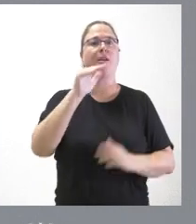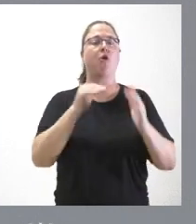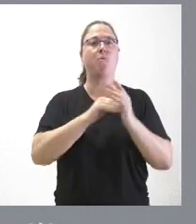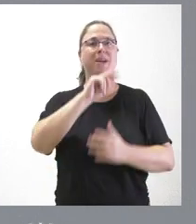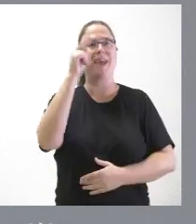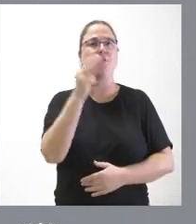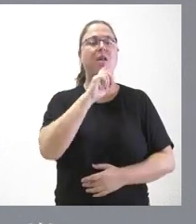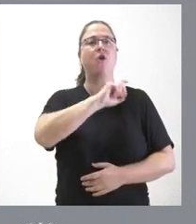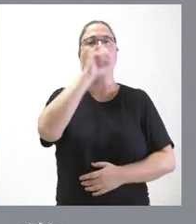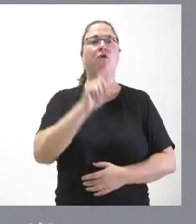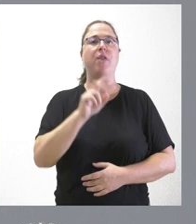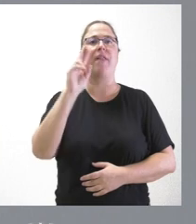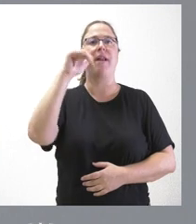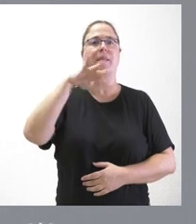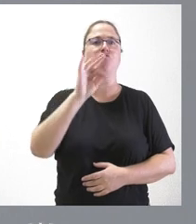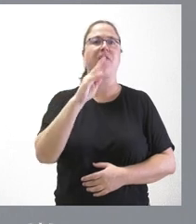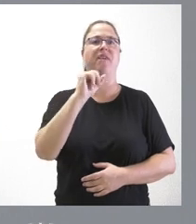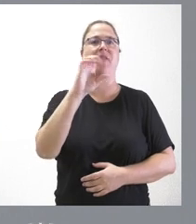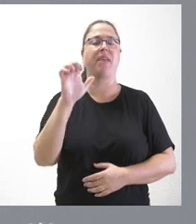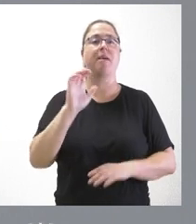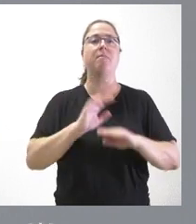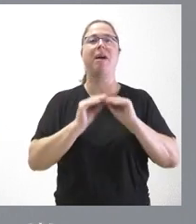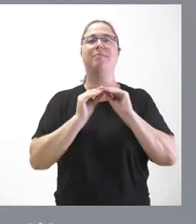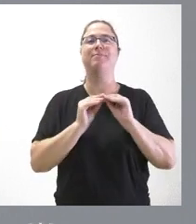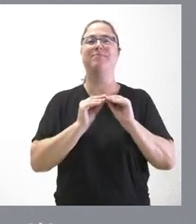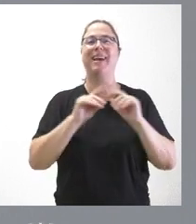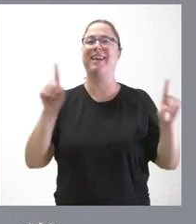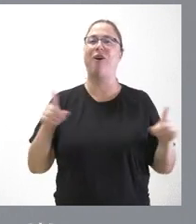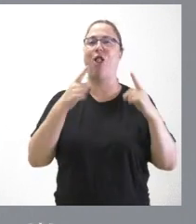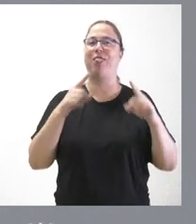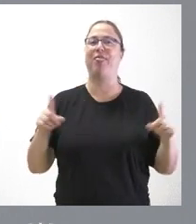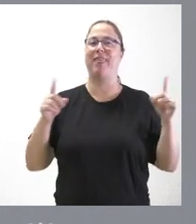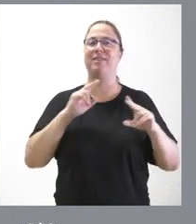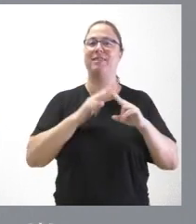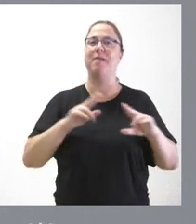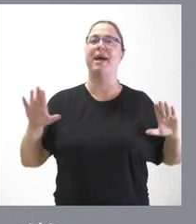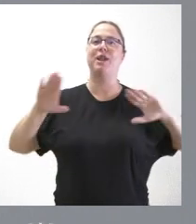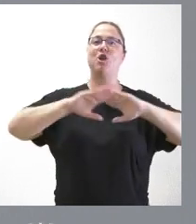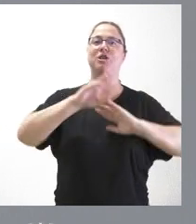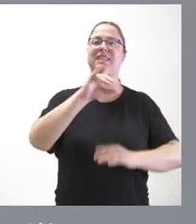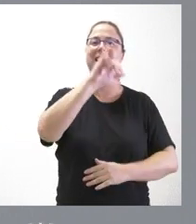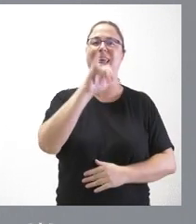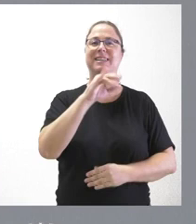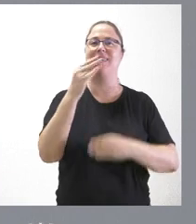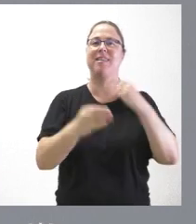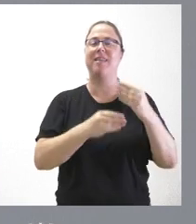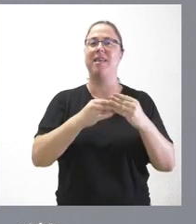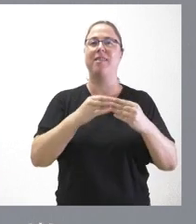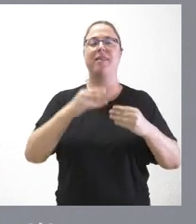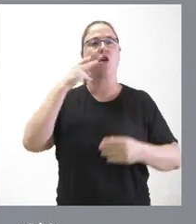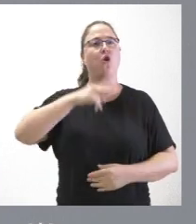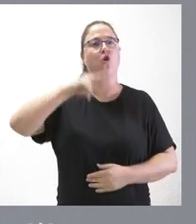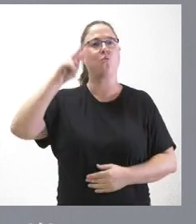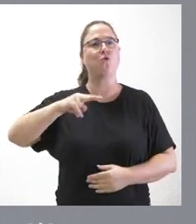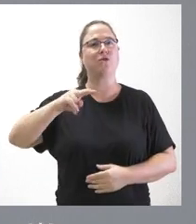a la Fundación Ramos Andrade para el desarrollo del ciclo de conciertos, las noches de Lis, que se desarrollan en el Museo Arnubó y Ardeco